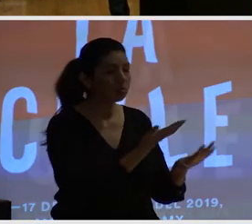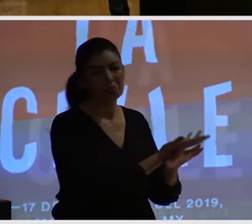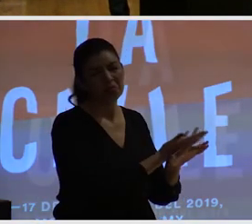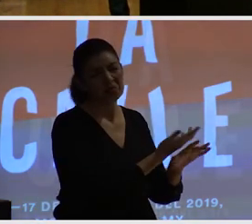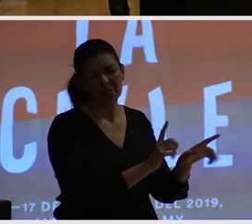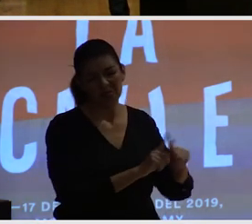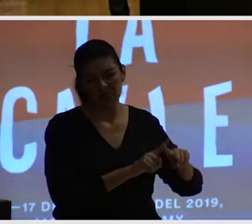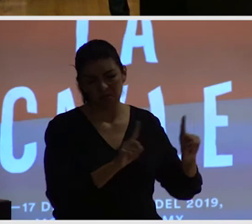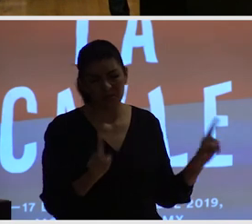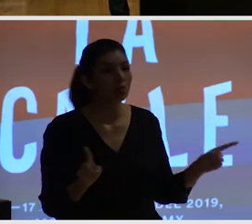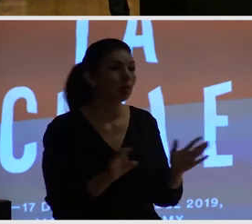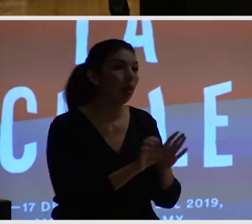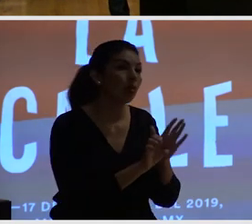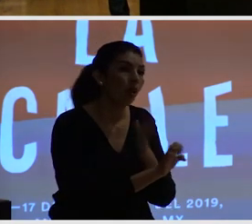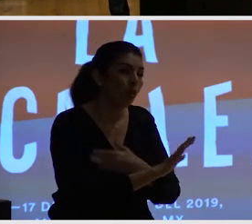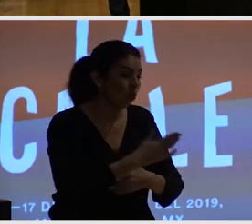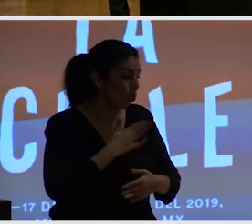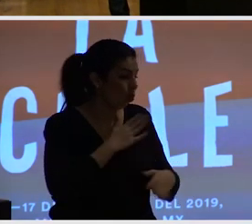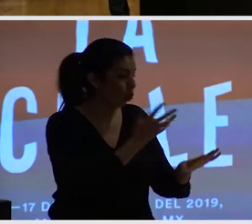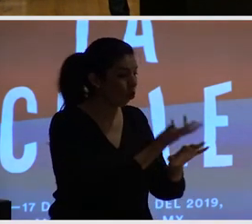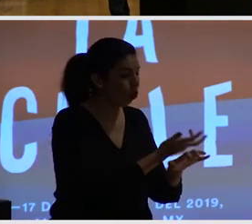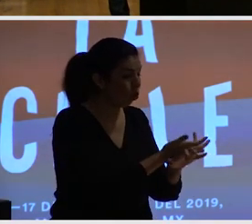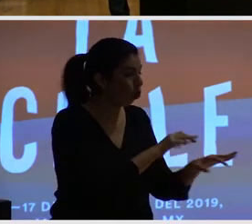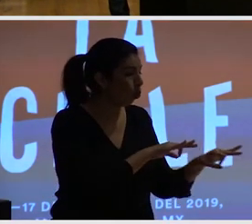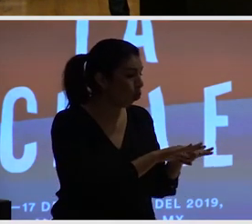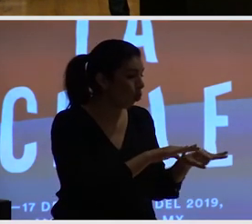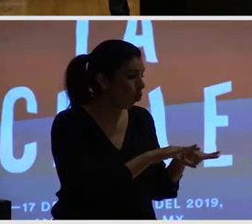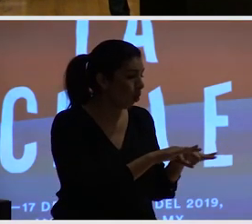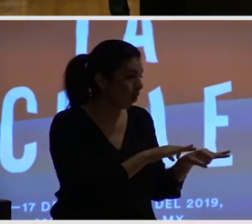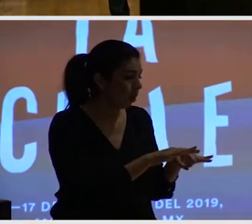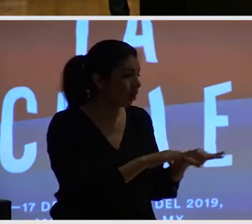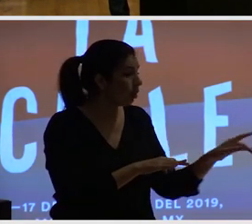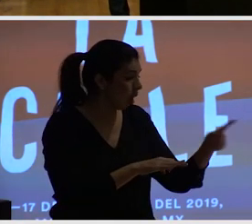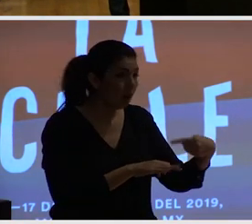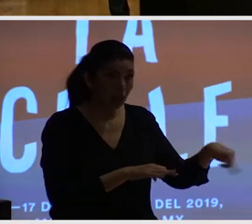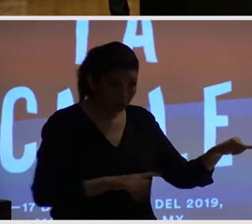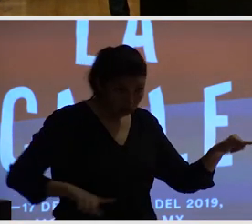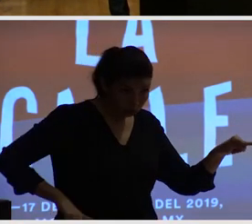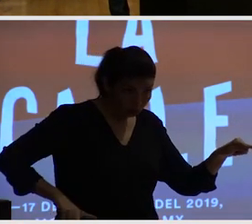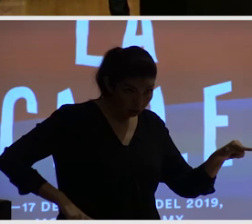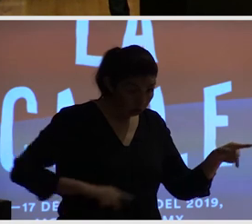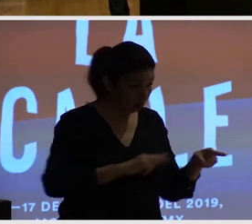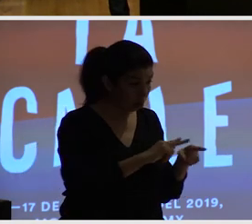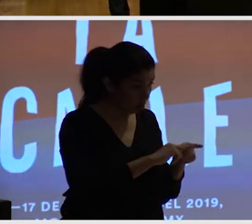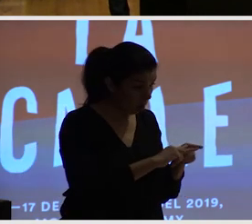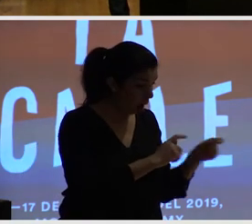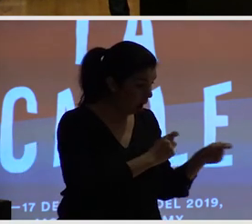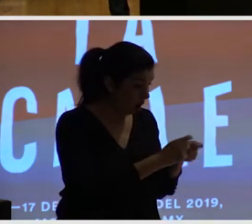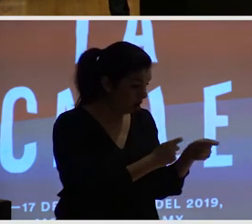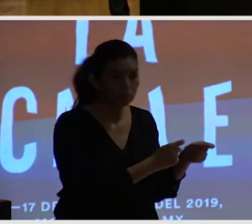en Estados Unidos ni las plazas de las ciudades son de propiedad pública son a menudo muchas